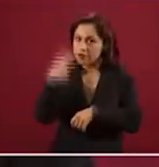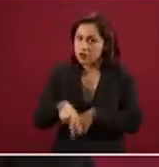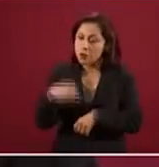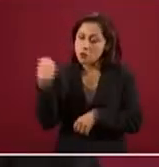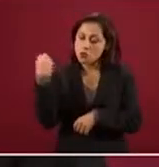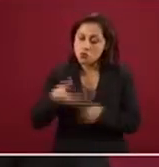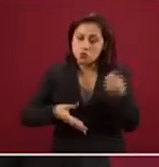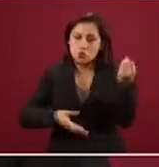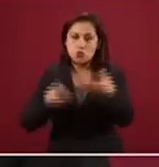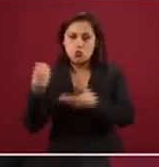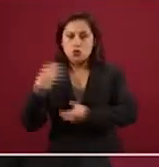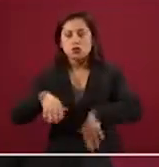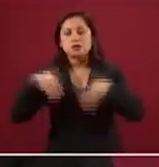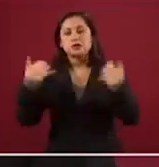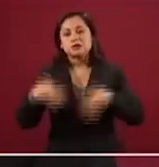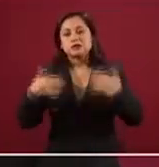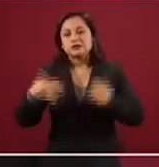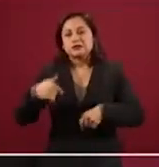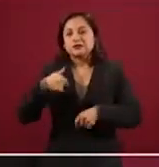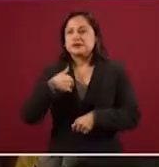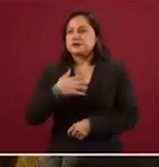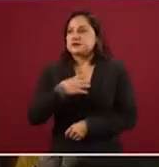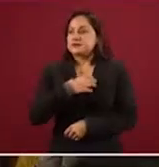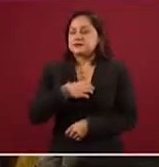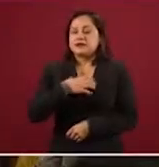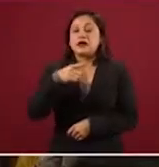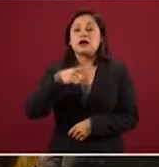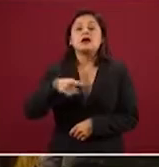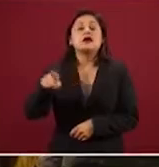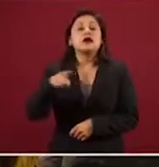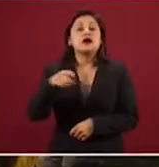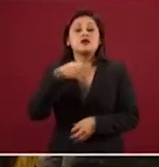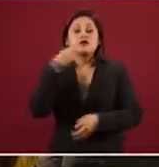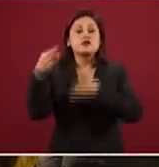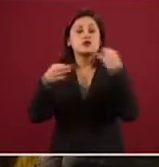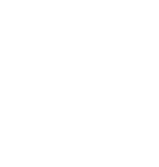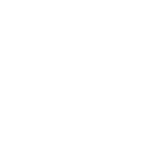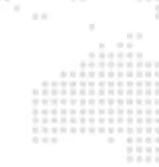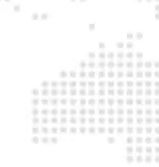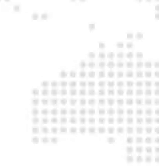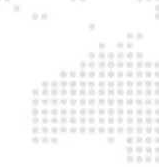en la mañana me decían que por qué excelente por todo lo que acabo de decir, va más allá de buena.